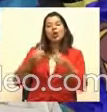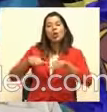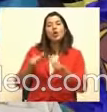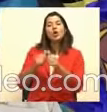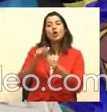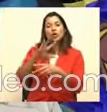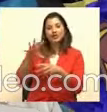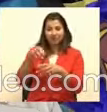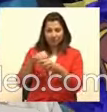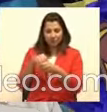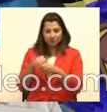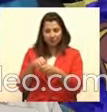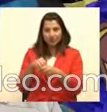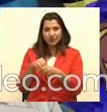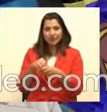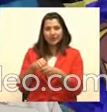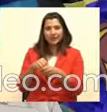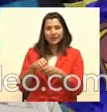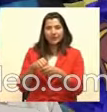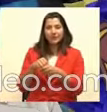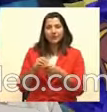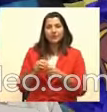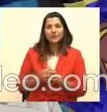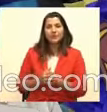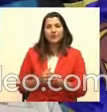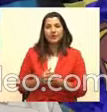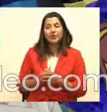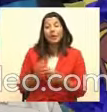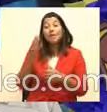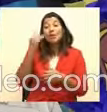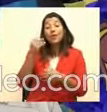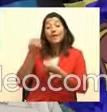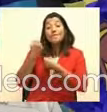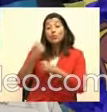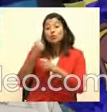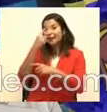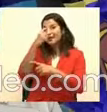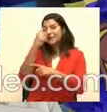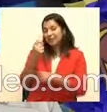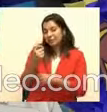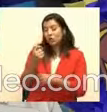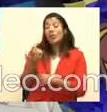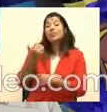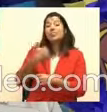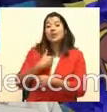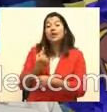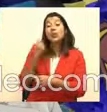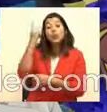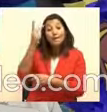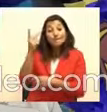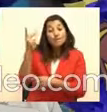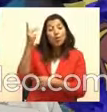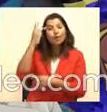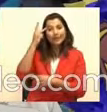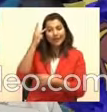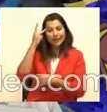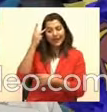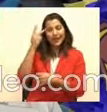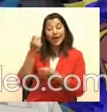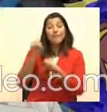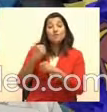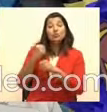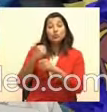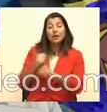Que vale volver a decir que tiene una política municipal de discapacidad, donde lo que busca precisamente